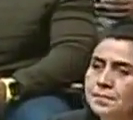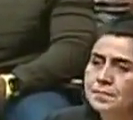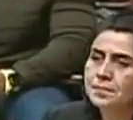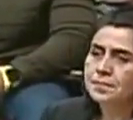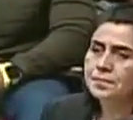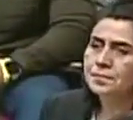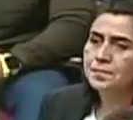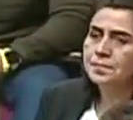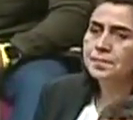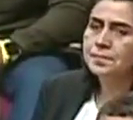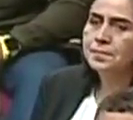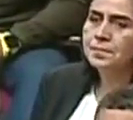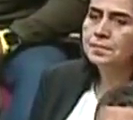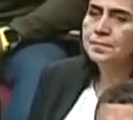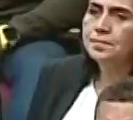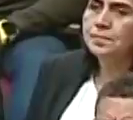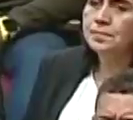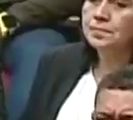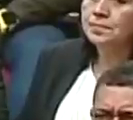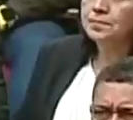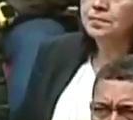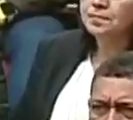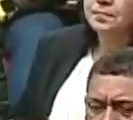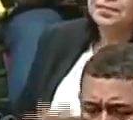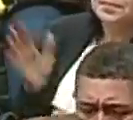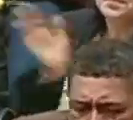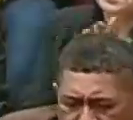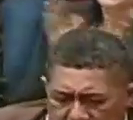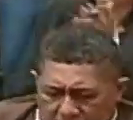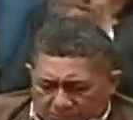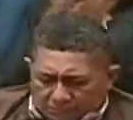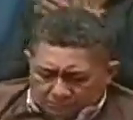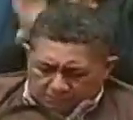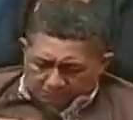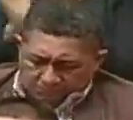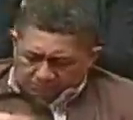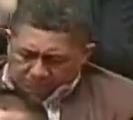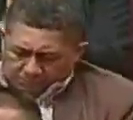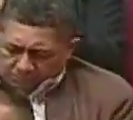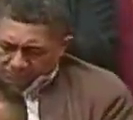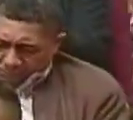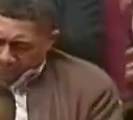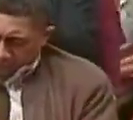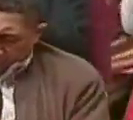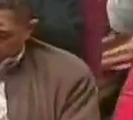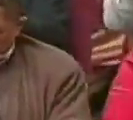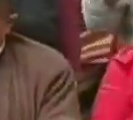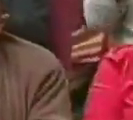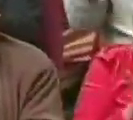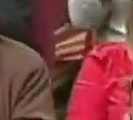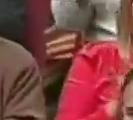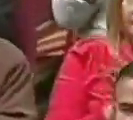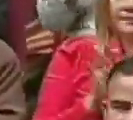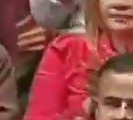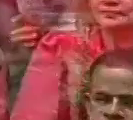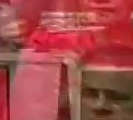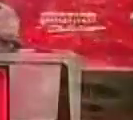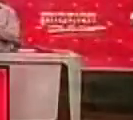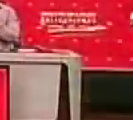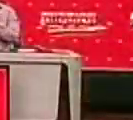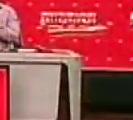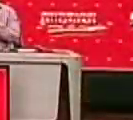ya sabíamos que habíamos ganado la inmensa y abrumadora mayoría